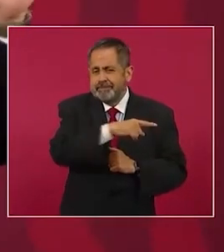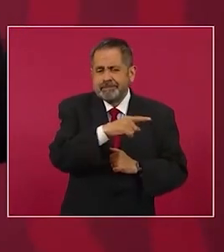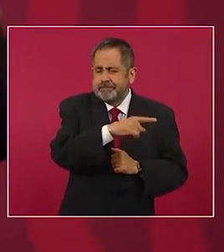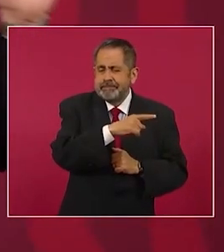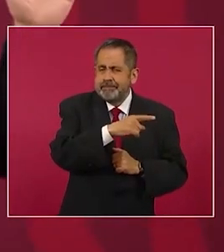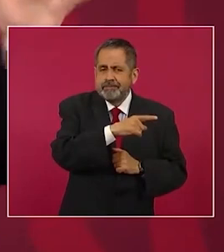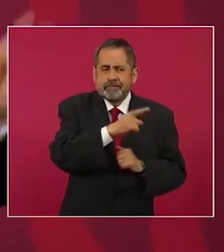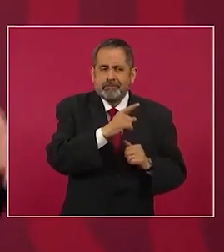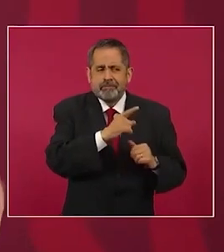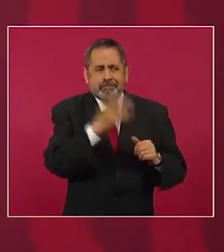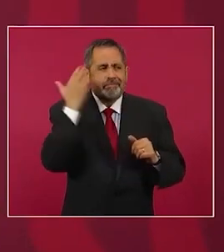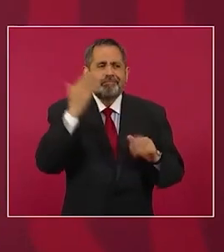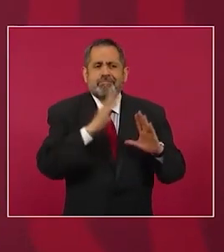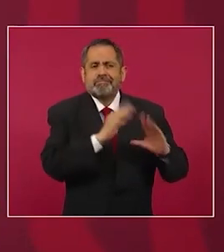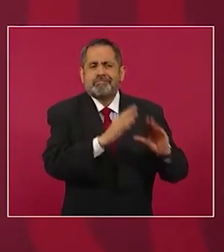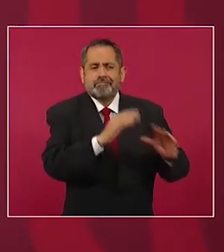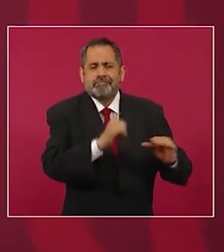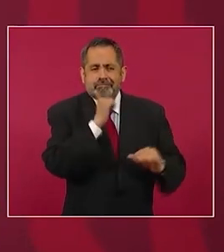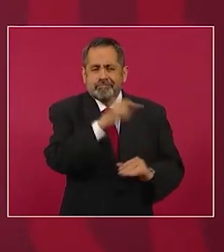les enseñaron.